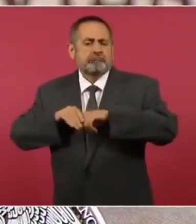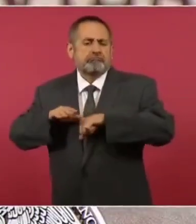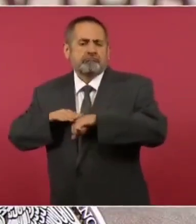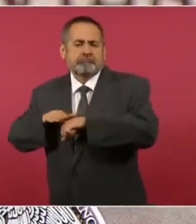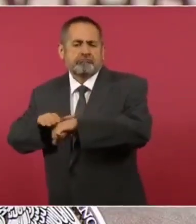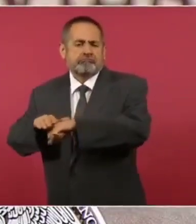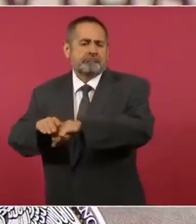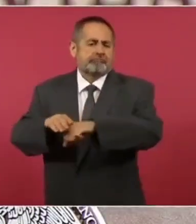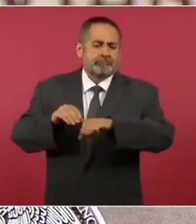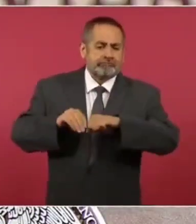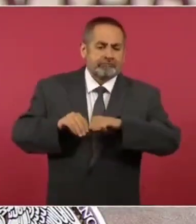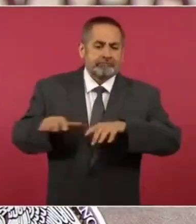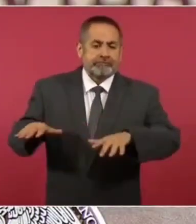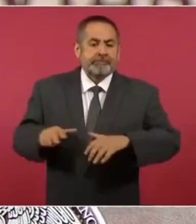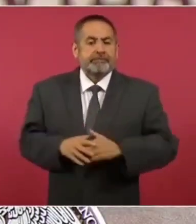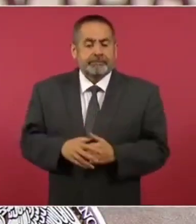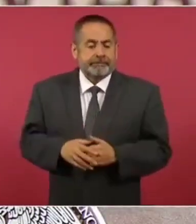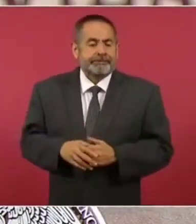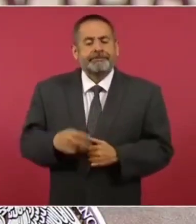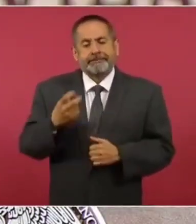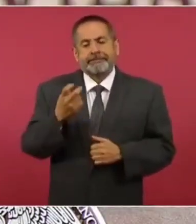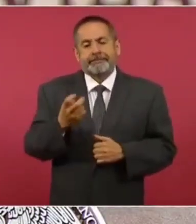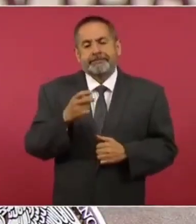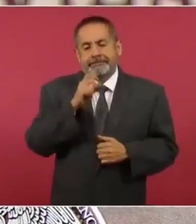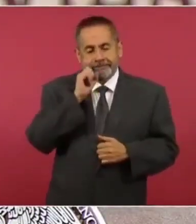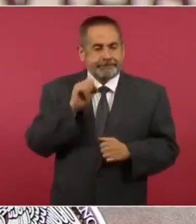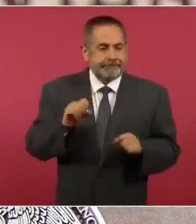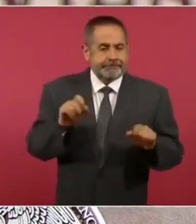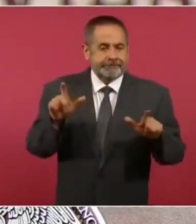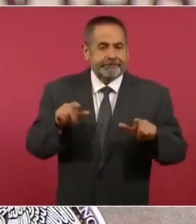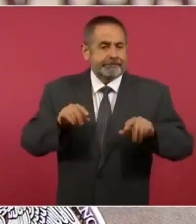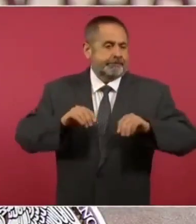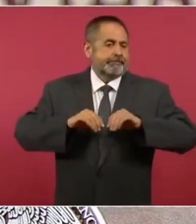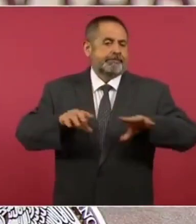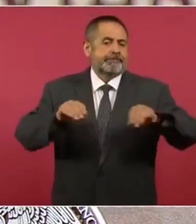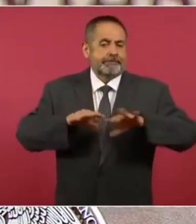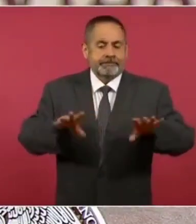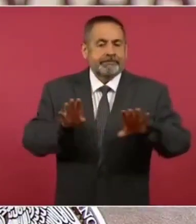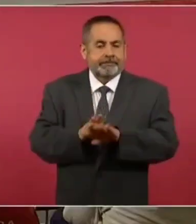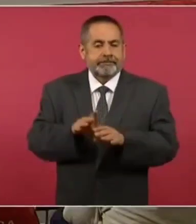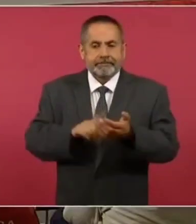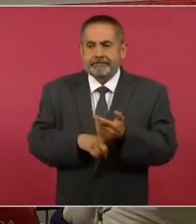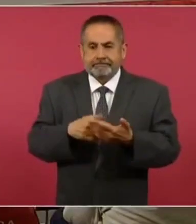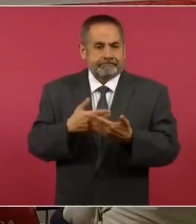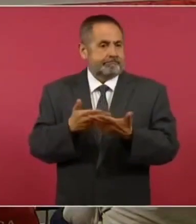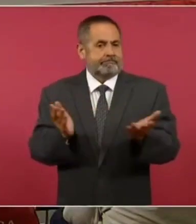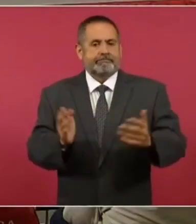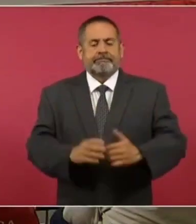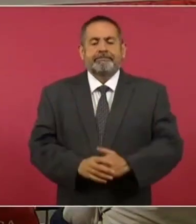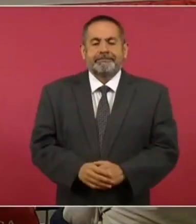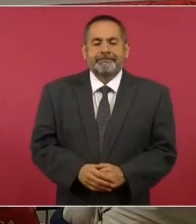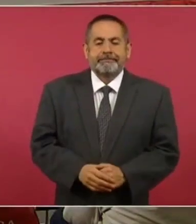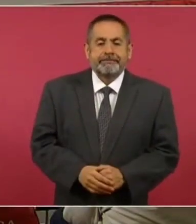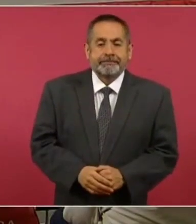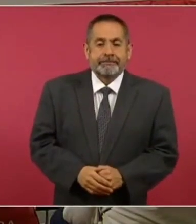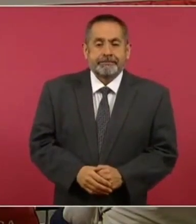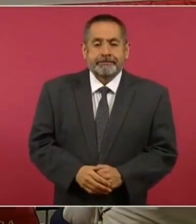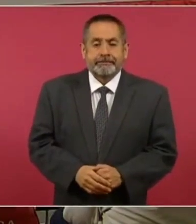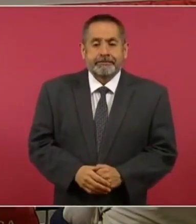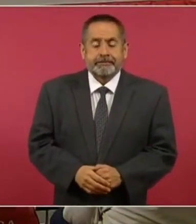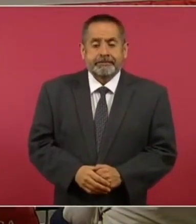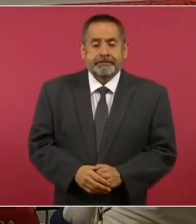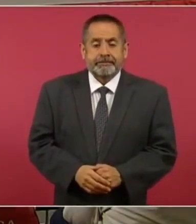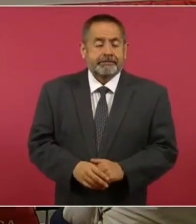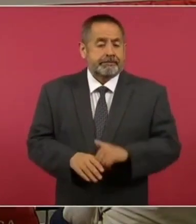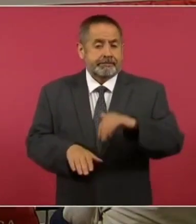reglas. Esto se lee en el informe que es público. En el top